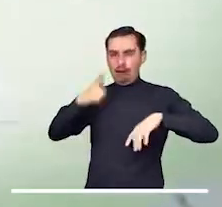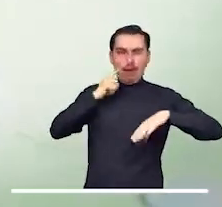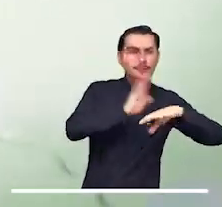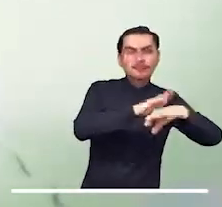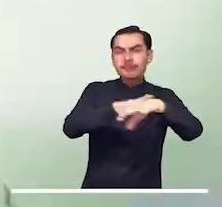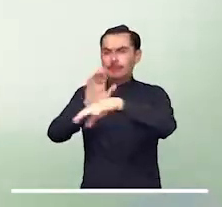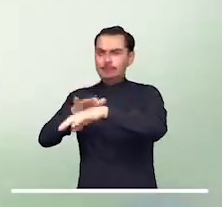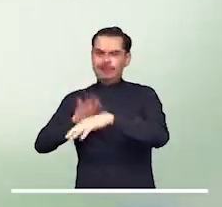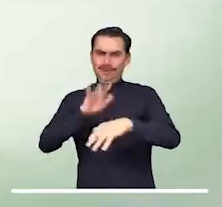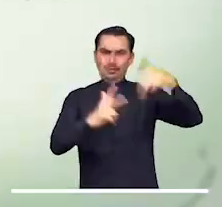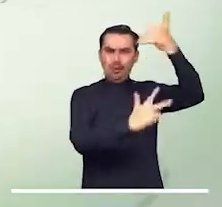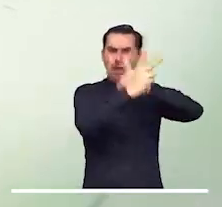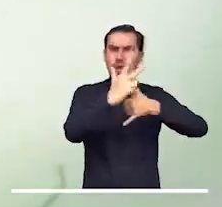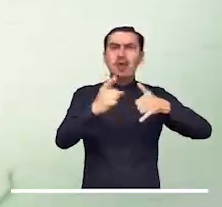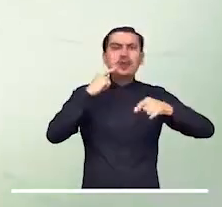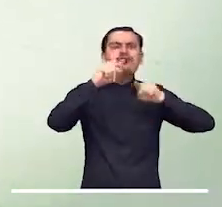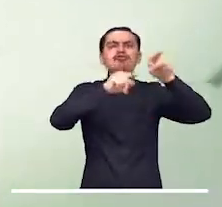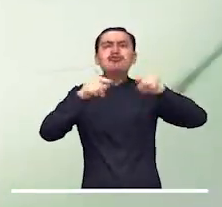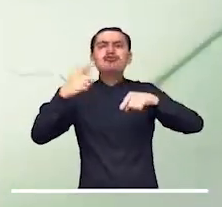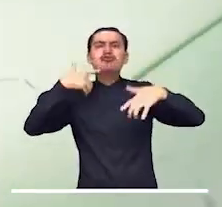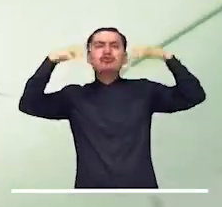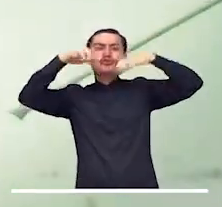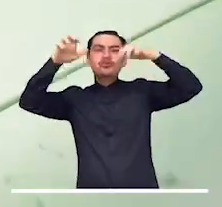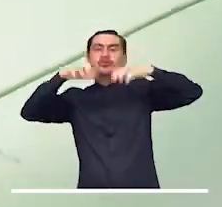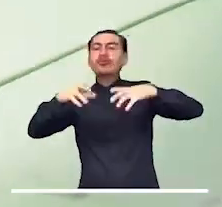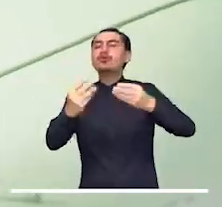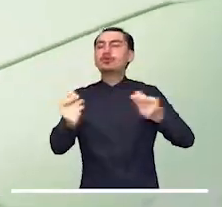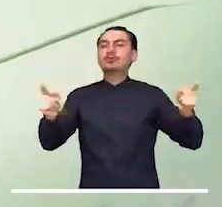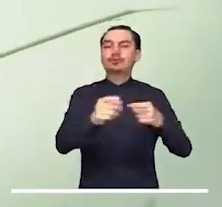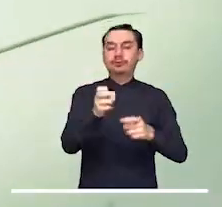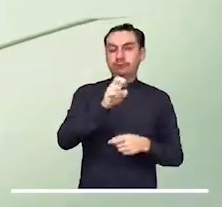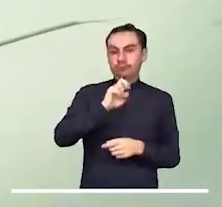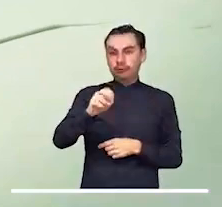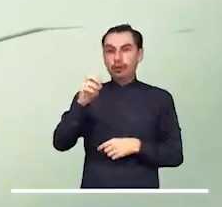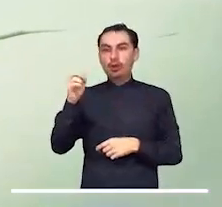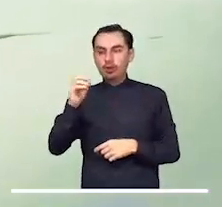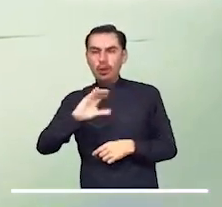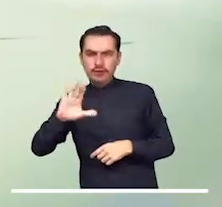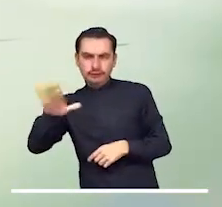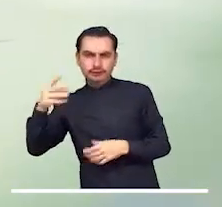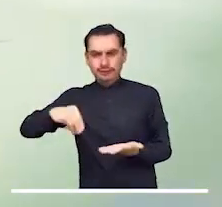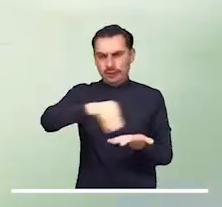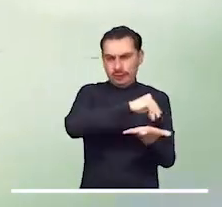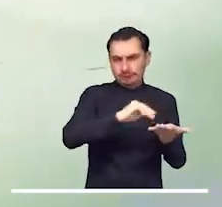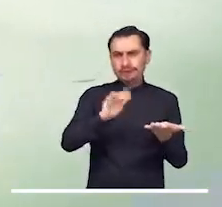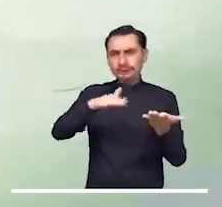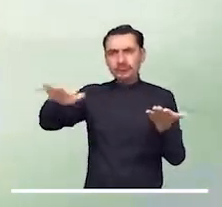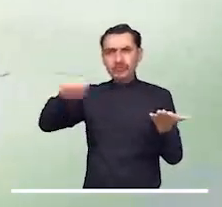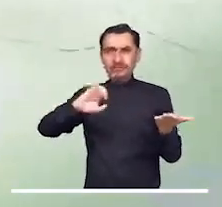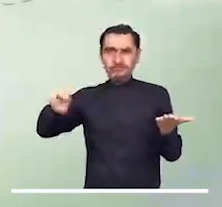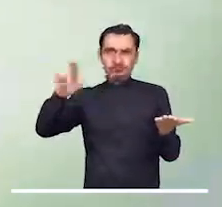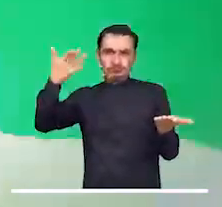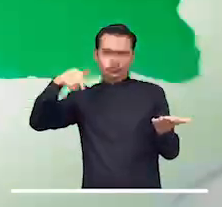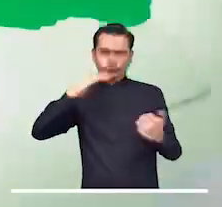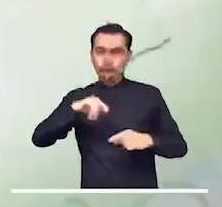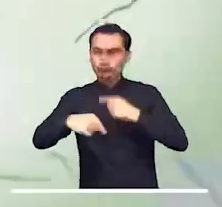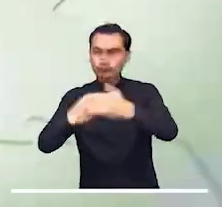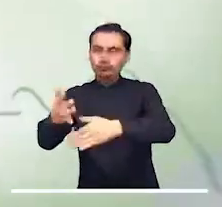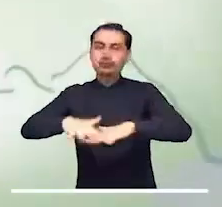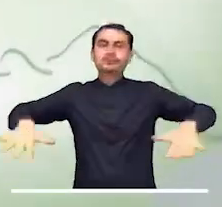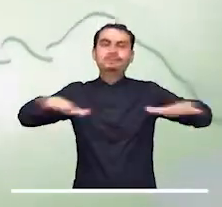menores en el noroccidente de Santander y en el nororiente de Antioquia, y tiempo seco en el resto del área.